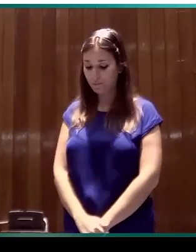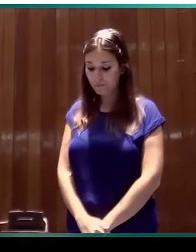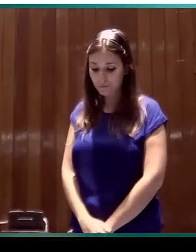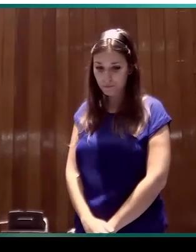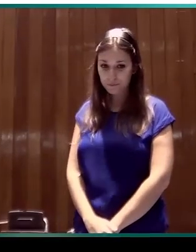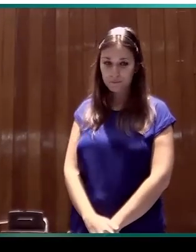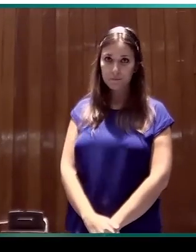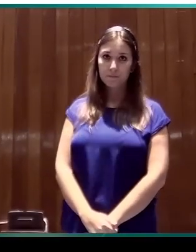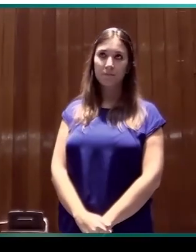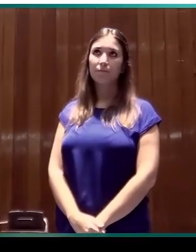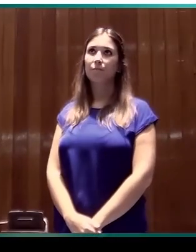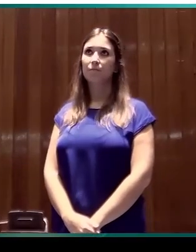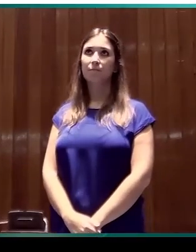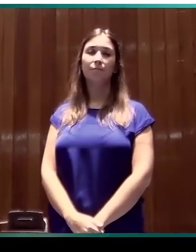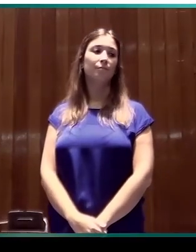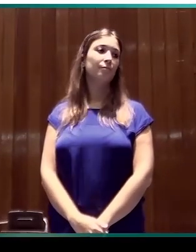Aplausos